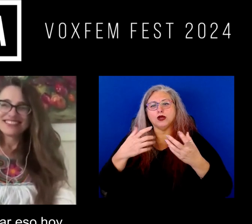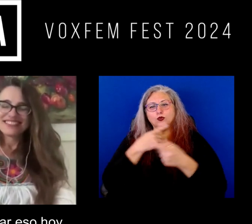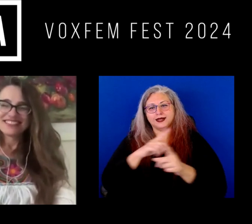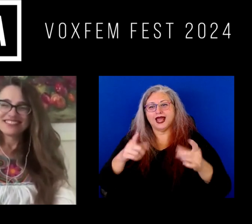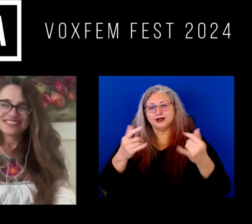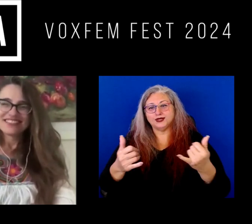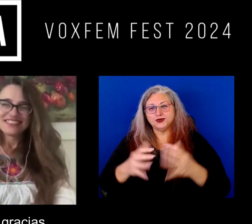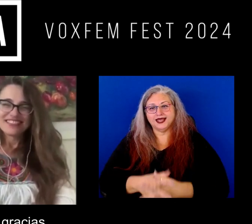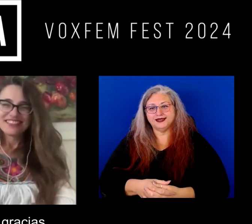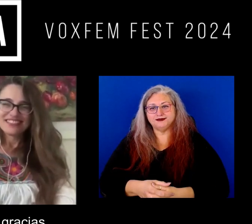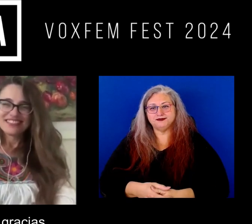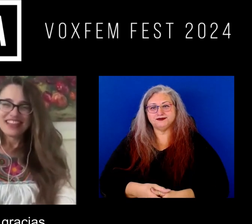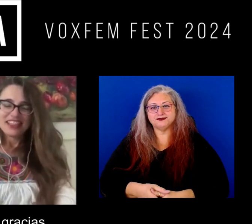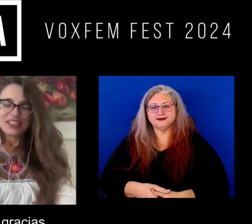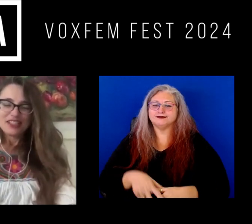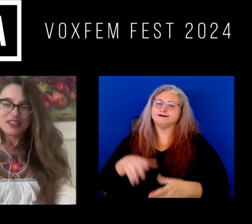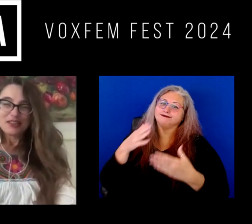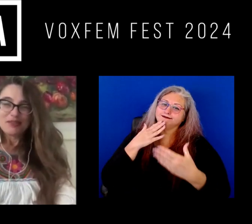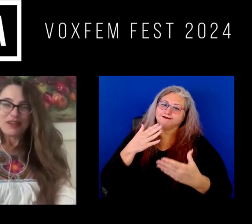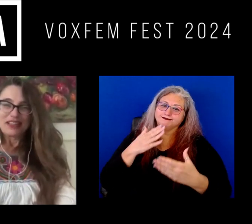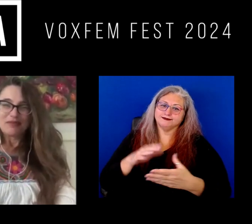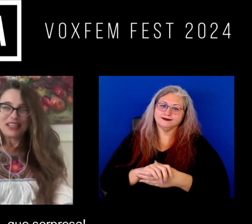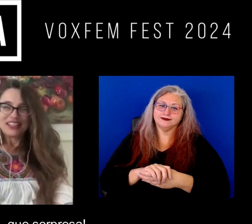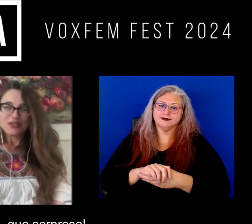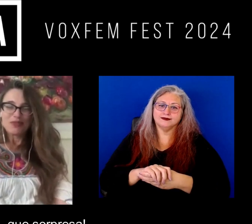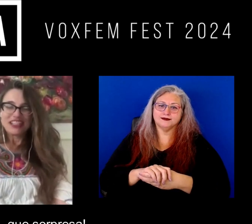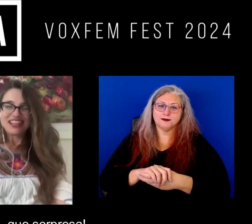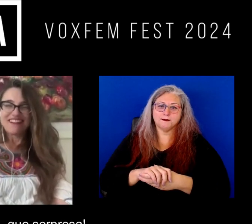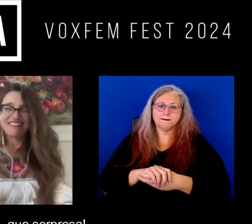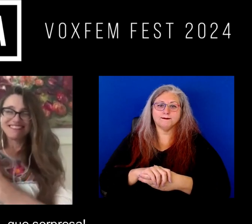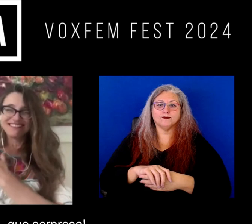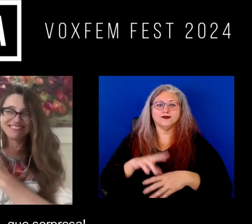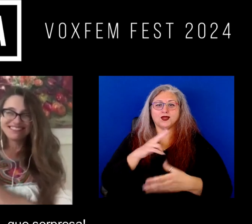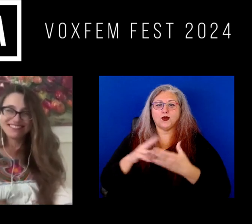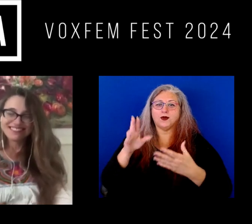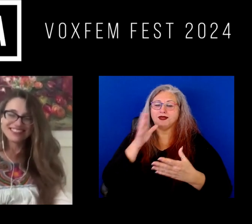eso hoy mil gracias hemos estado hablando qué sorpresa